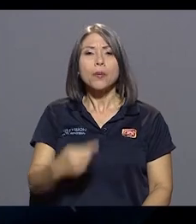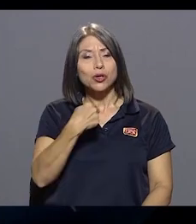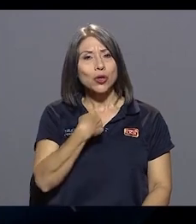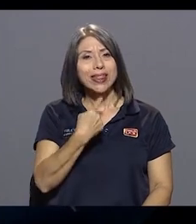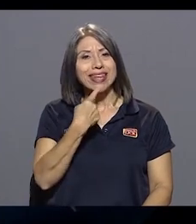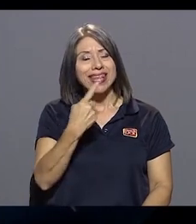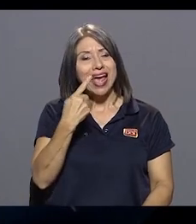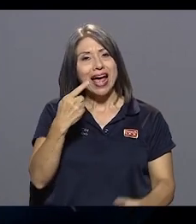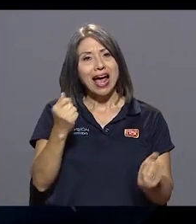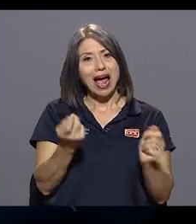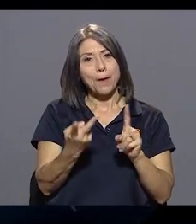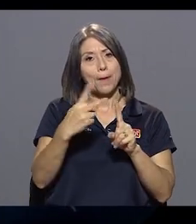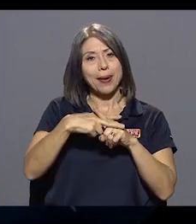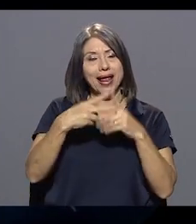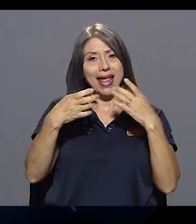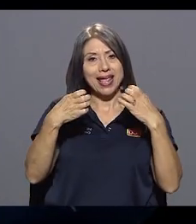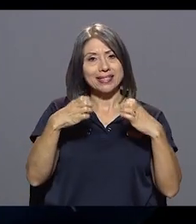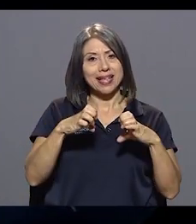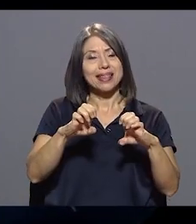estrategia